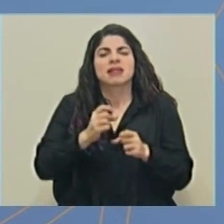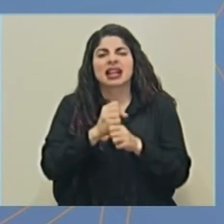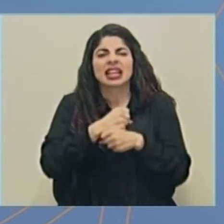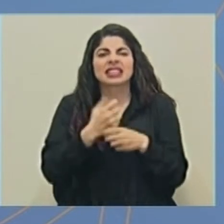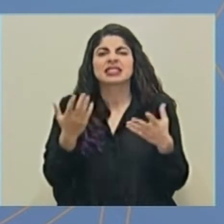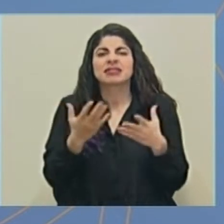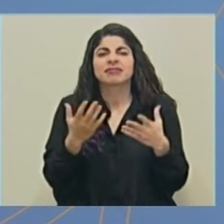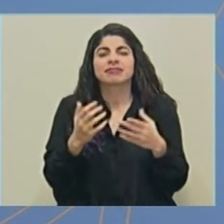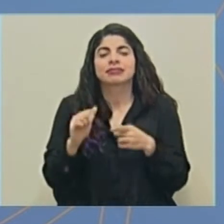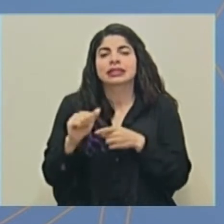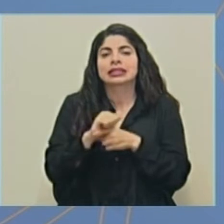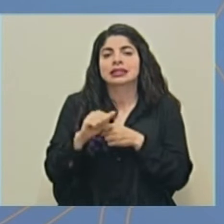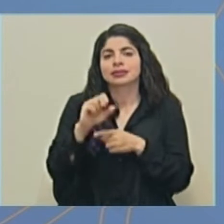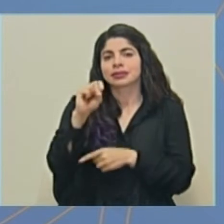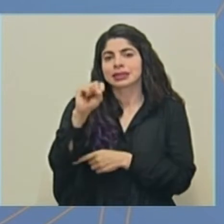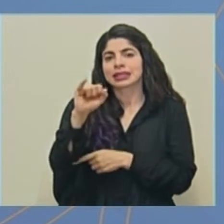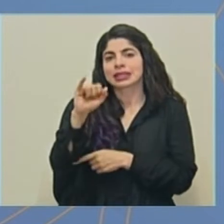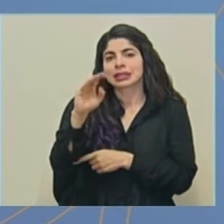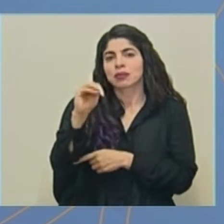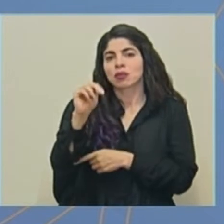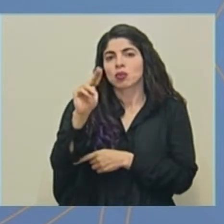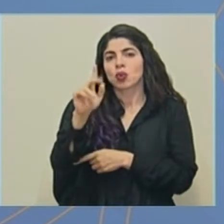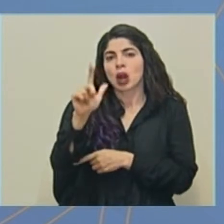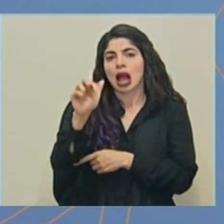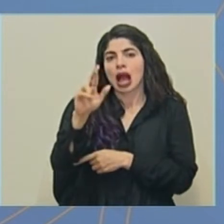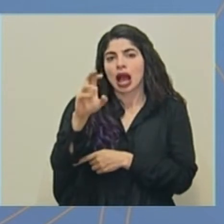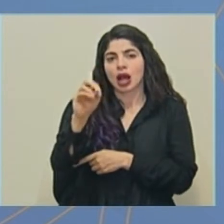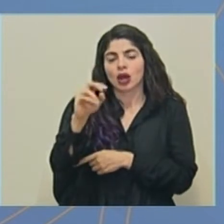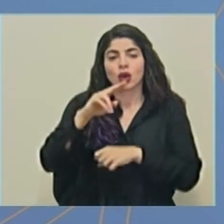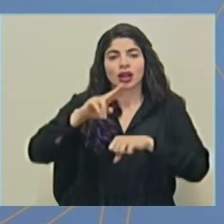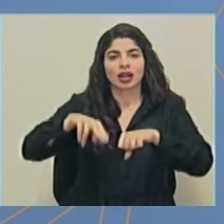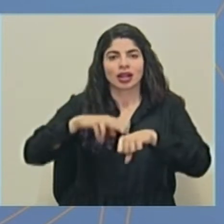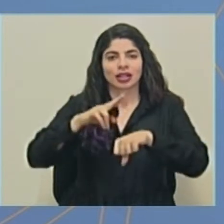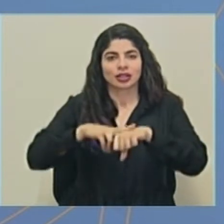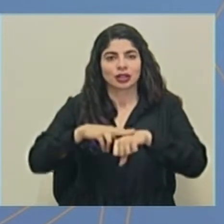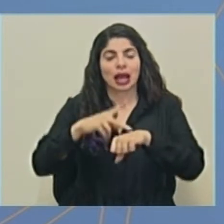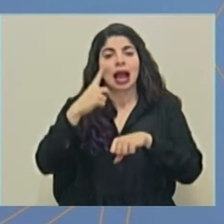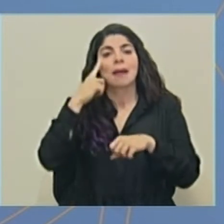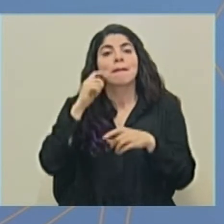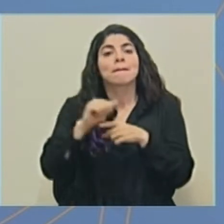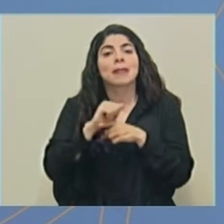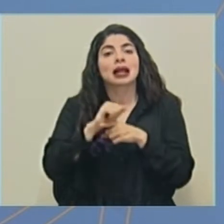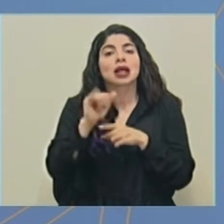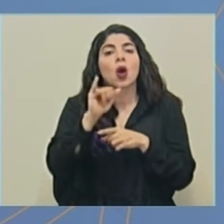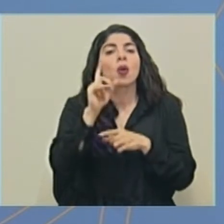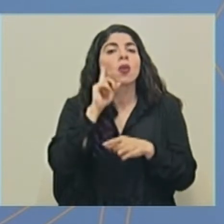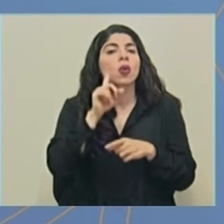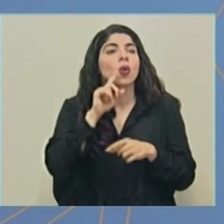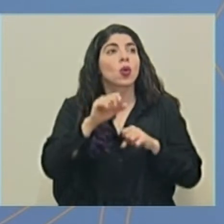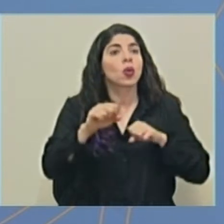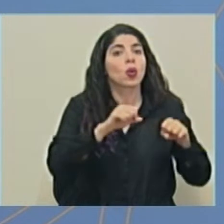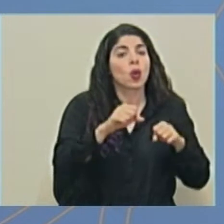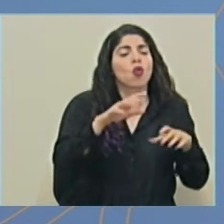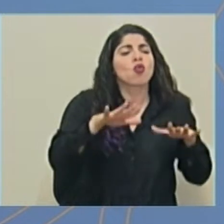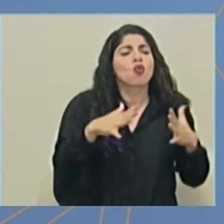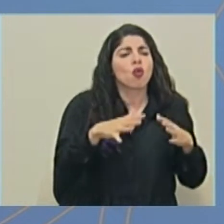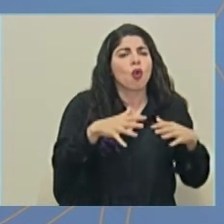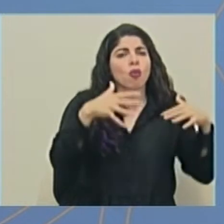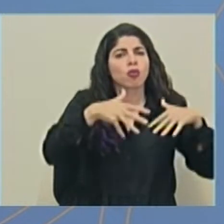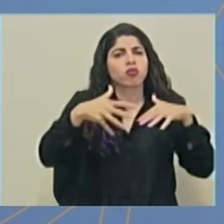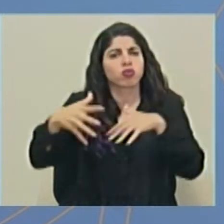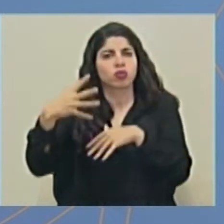el simulacro nacional, el segundo simulacro nacional de evacuación por sismo y primer simulacro